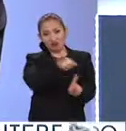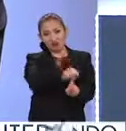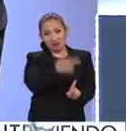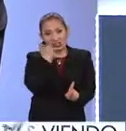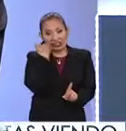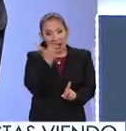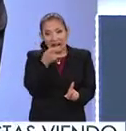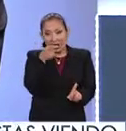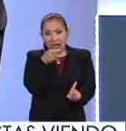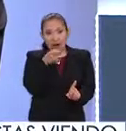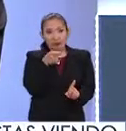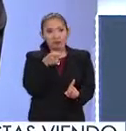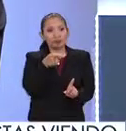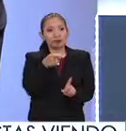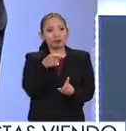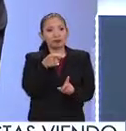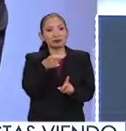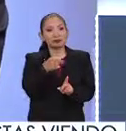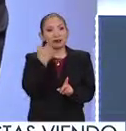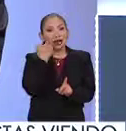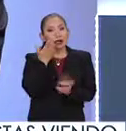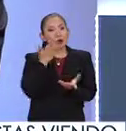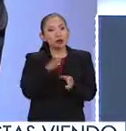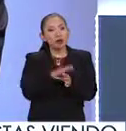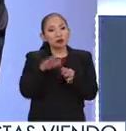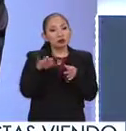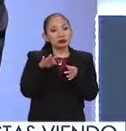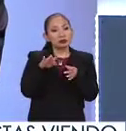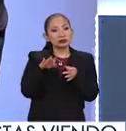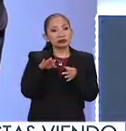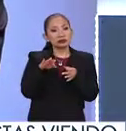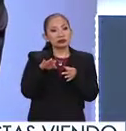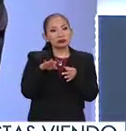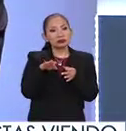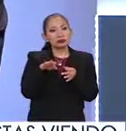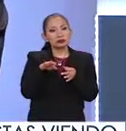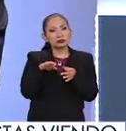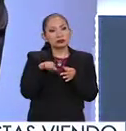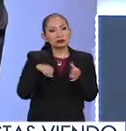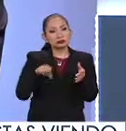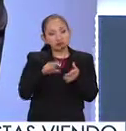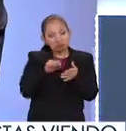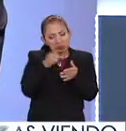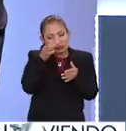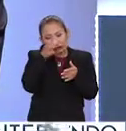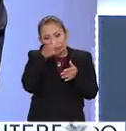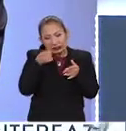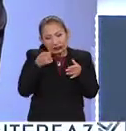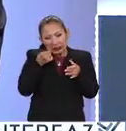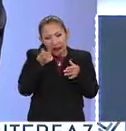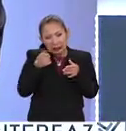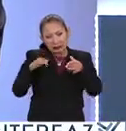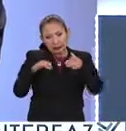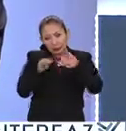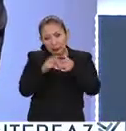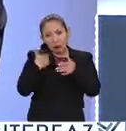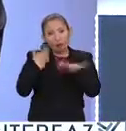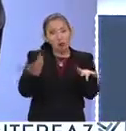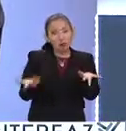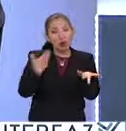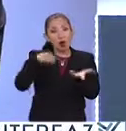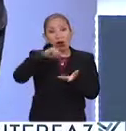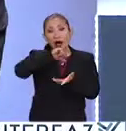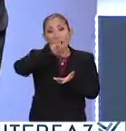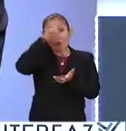uno de los objetivos que se encuentran muy cercanos ya de lograr esto de tener analfabetismo